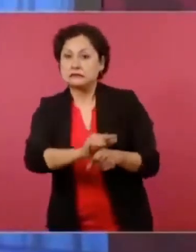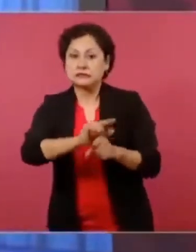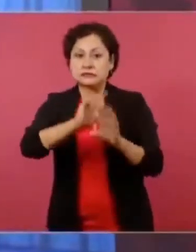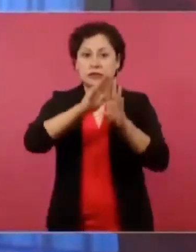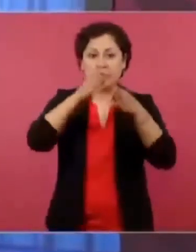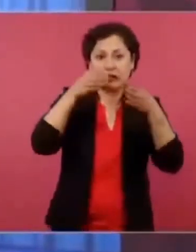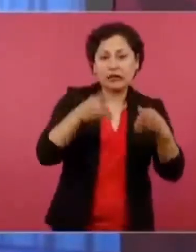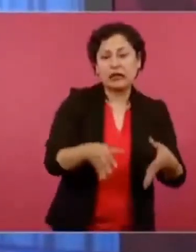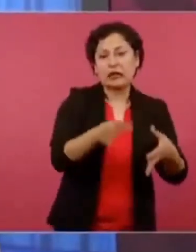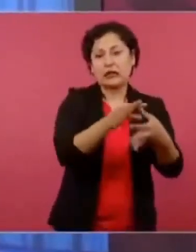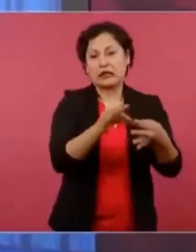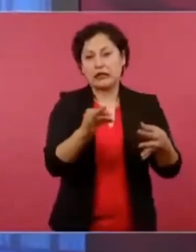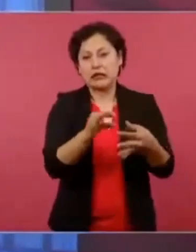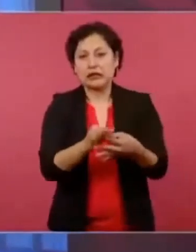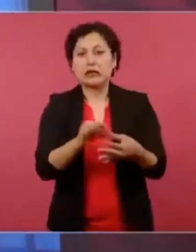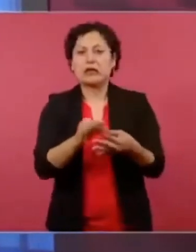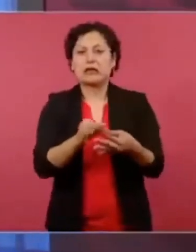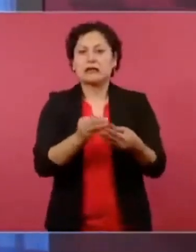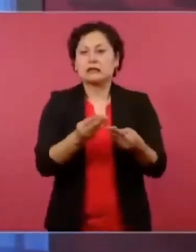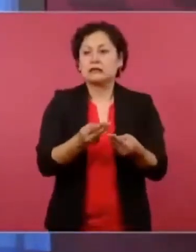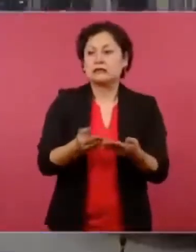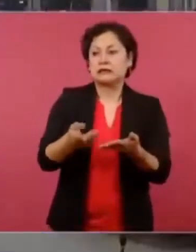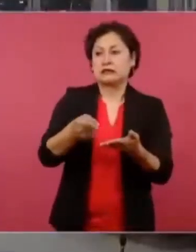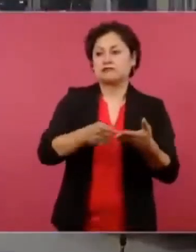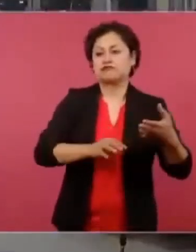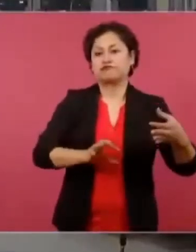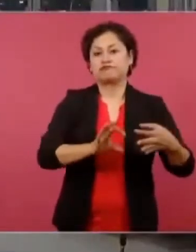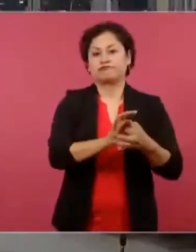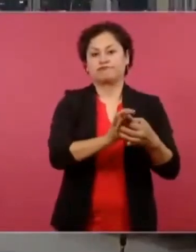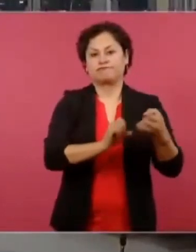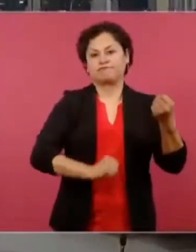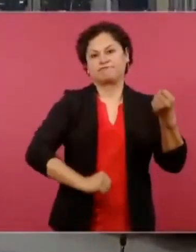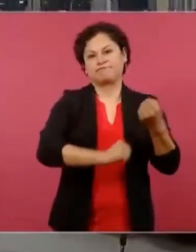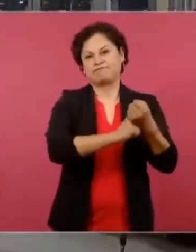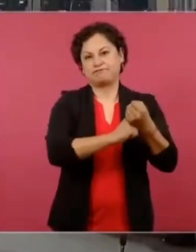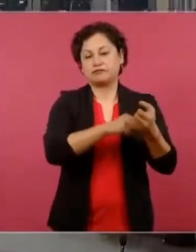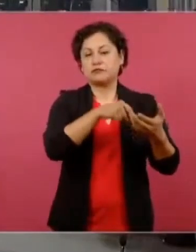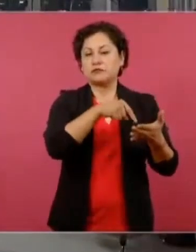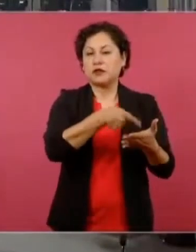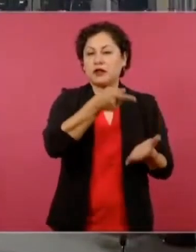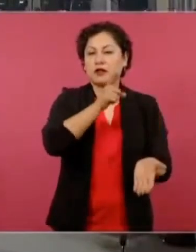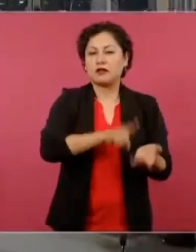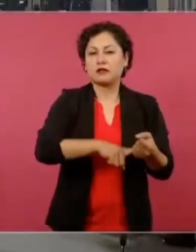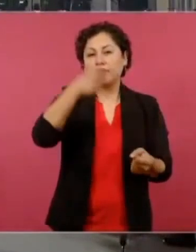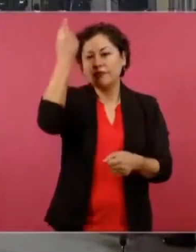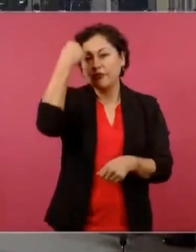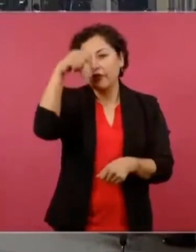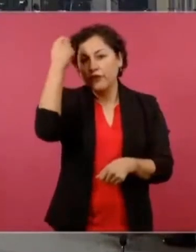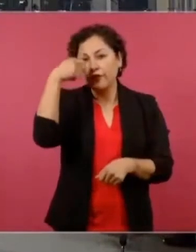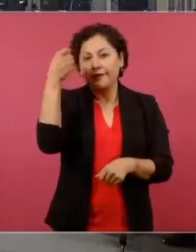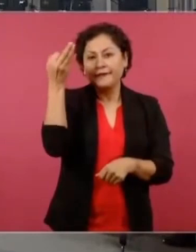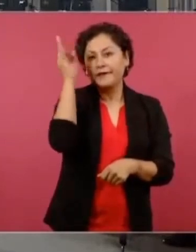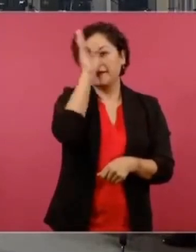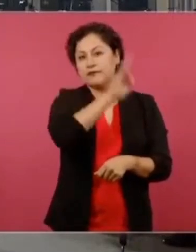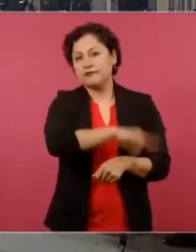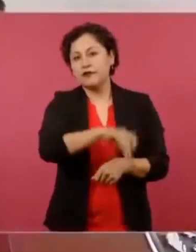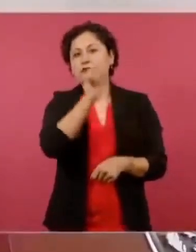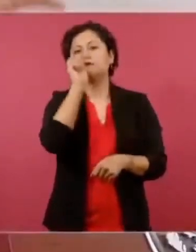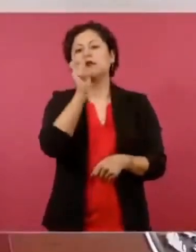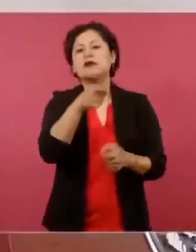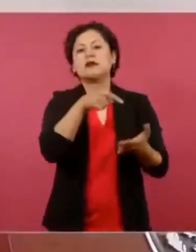retacería de pseudo-teorías el por qué